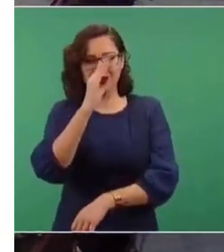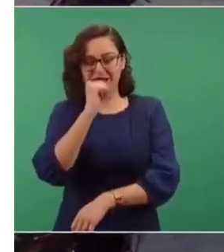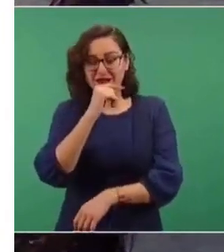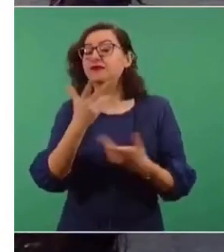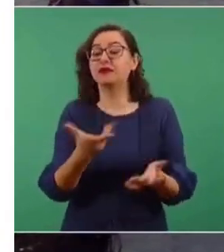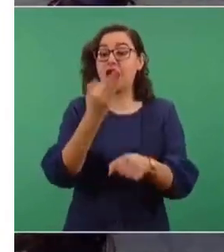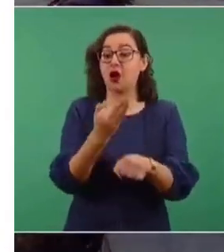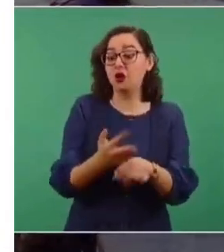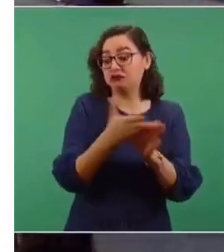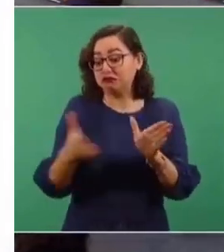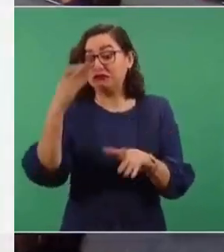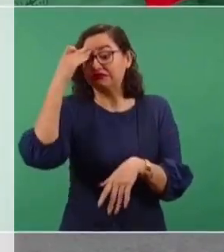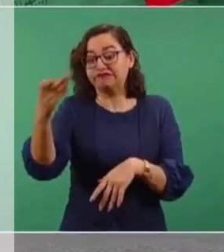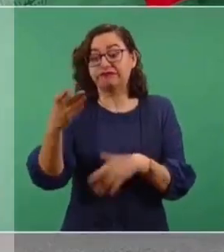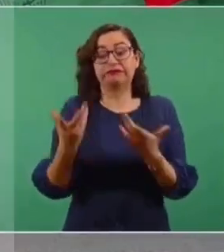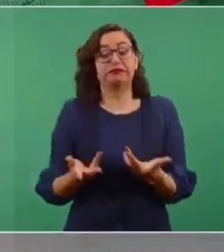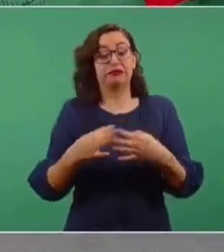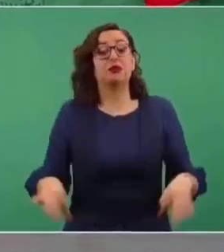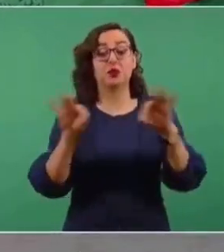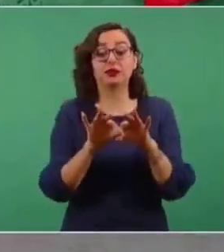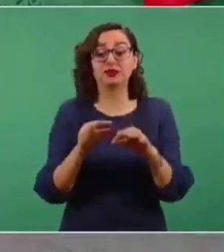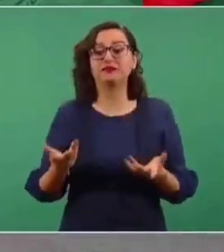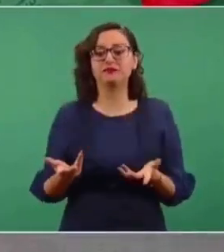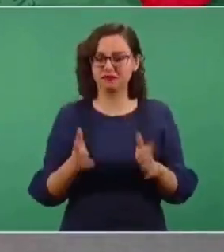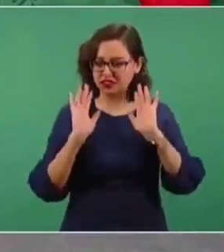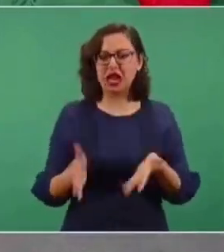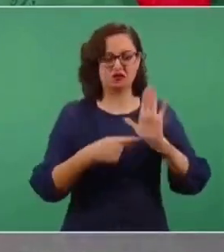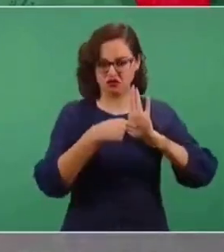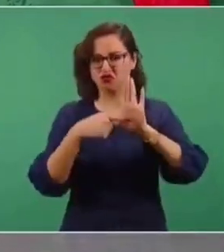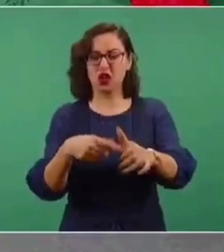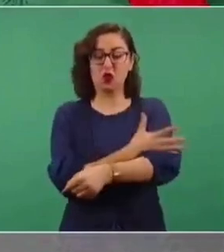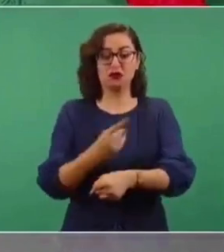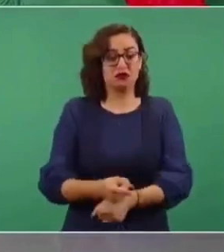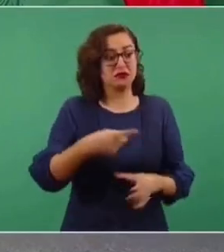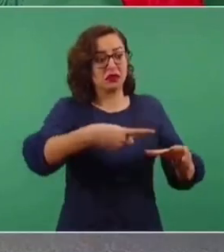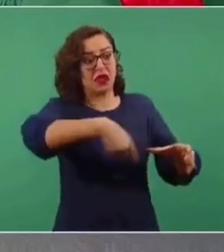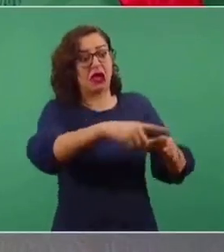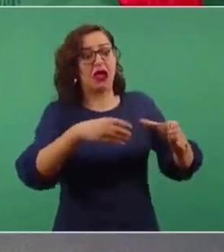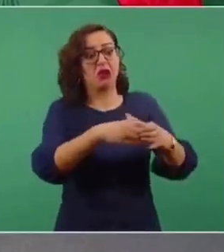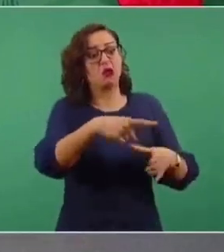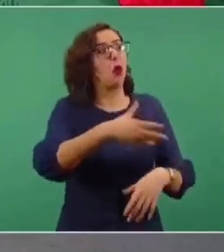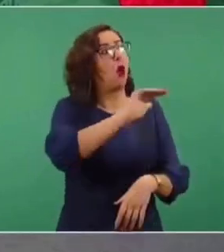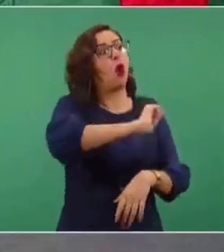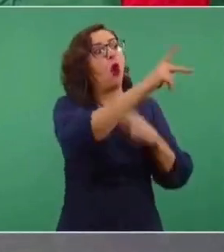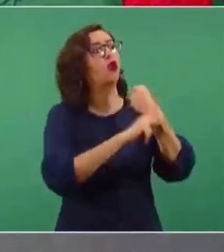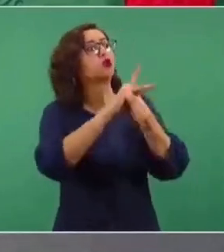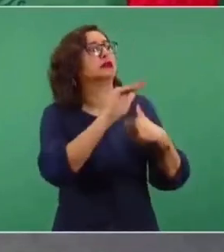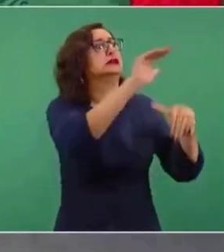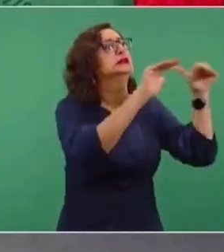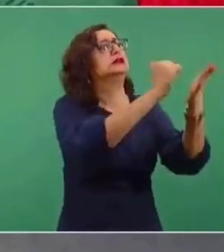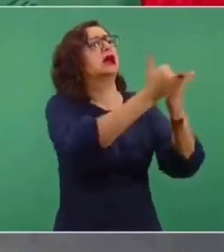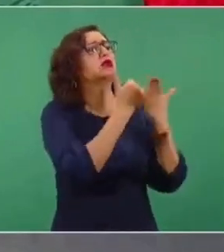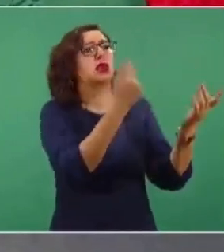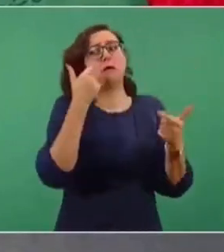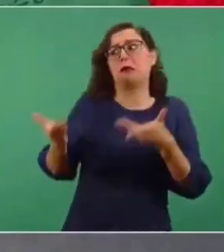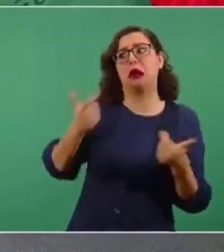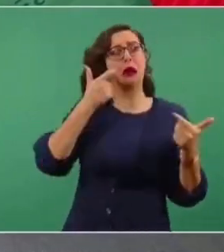ayuda al extranjero, pues así ha sido siempre. Y en eso sí se equivocó el gran filósofo,